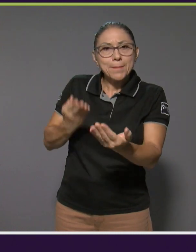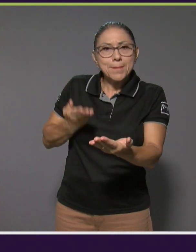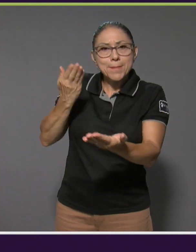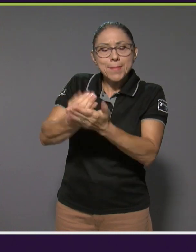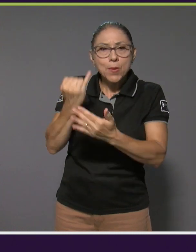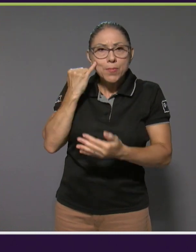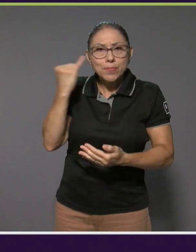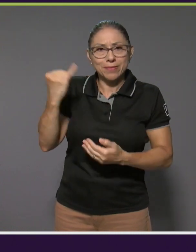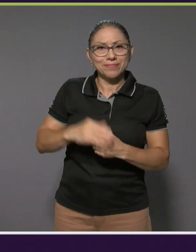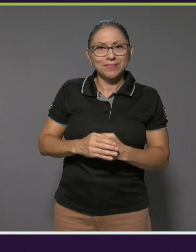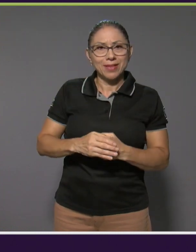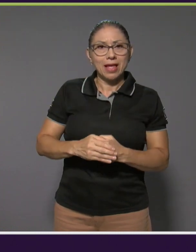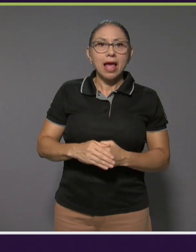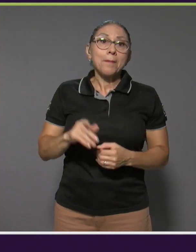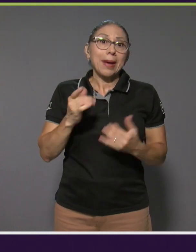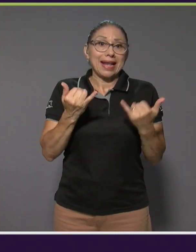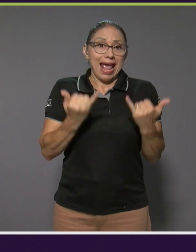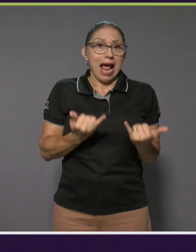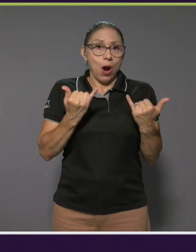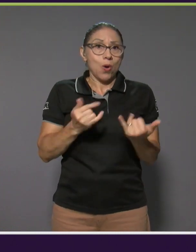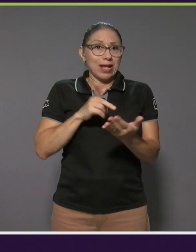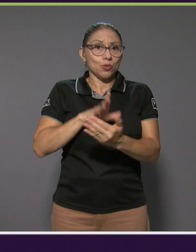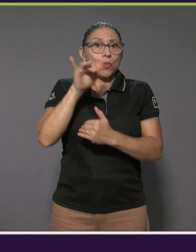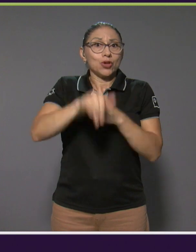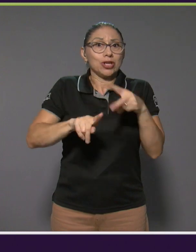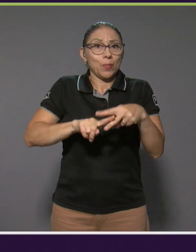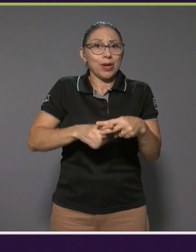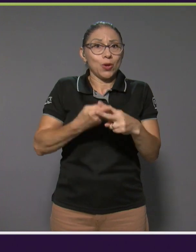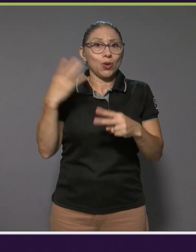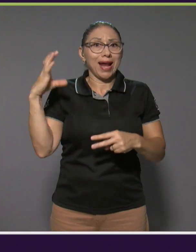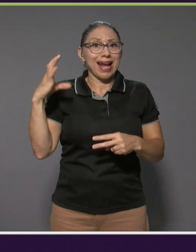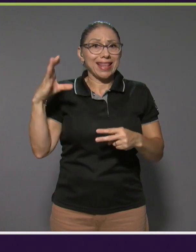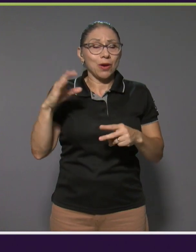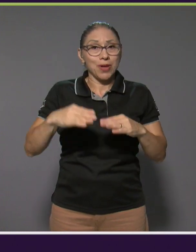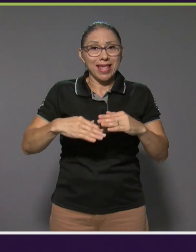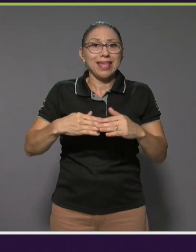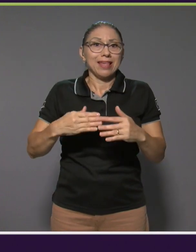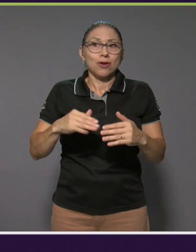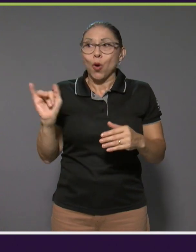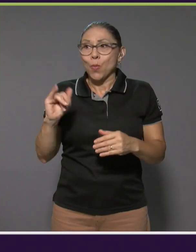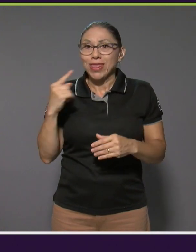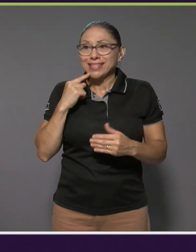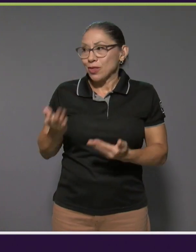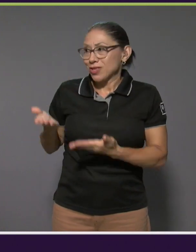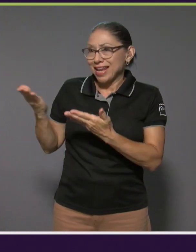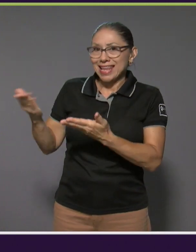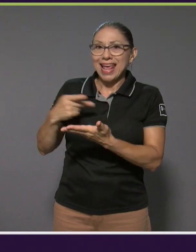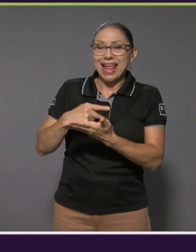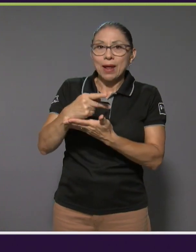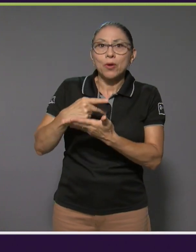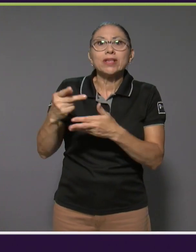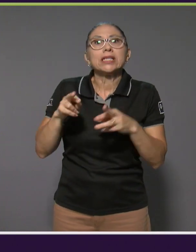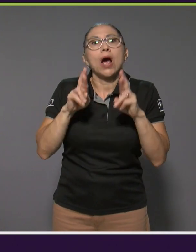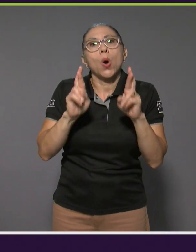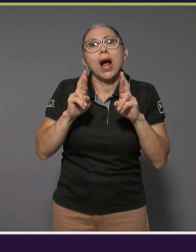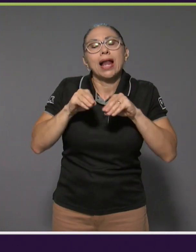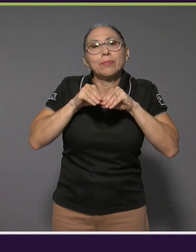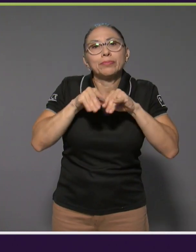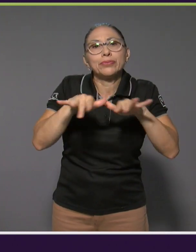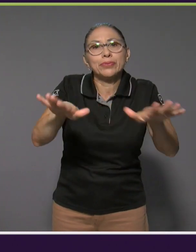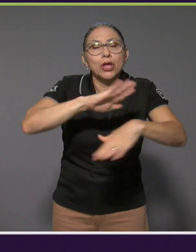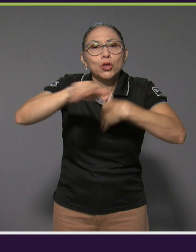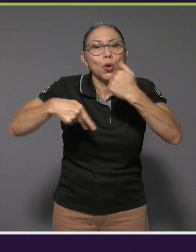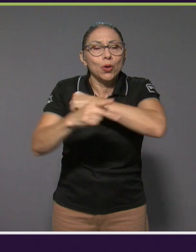pase a ser un proyecto piloto en el Cantón de Cartago, como decía doña Ligia, en la provincia y ojalá en todo el país? Sí, eso es muy importante